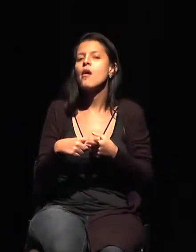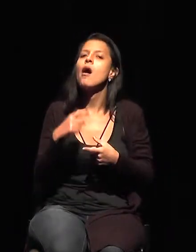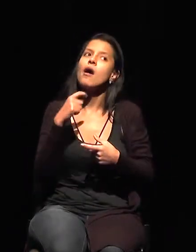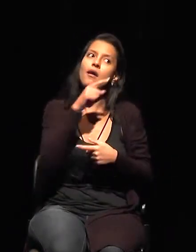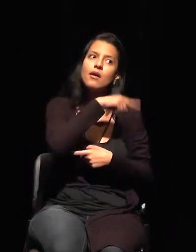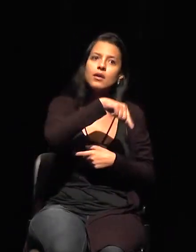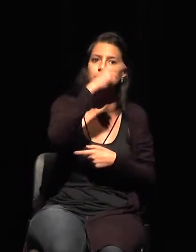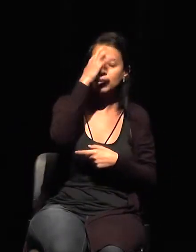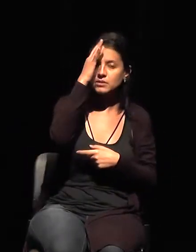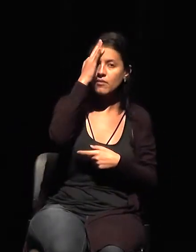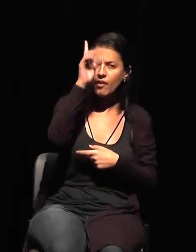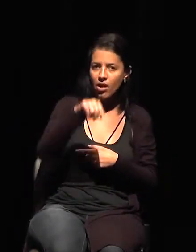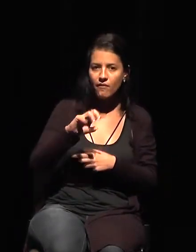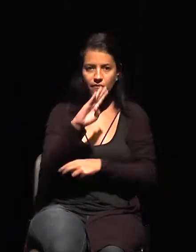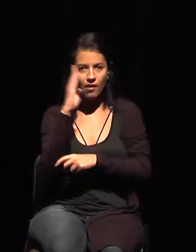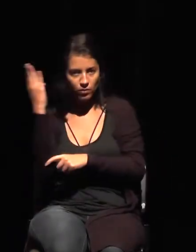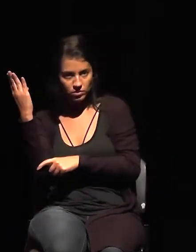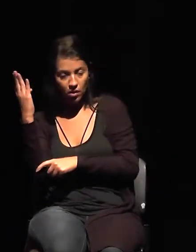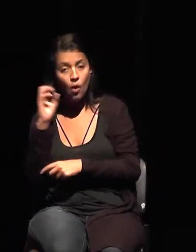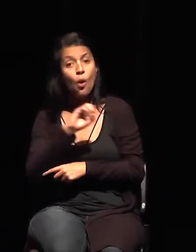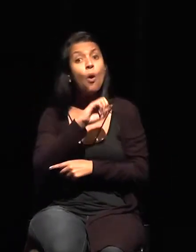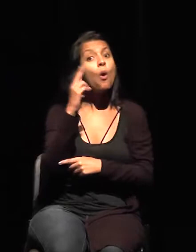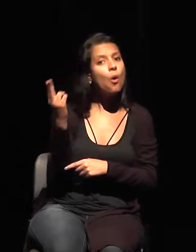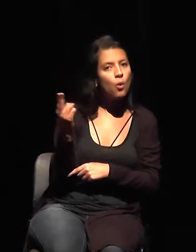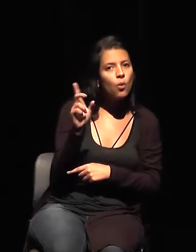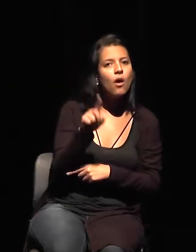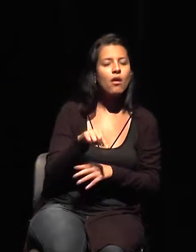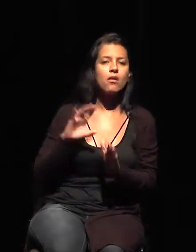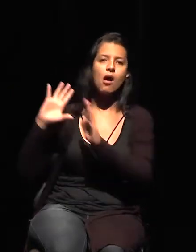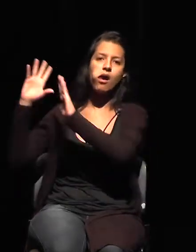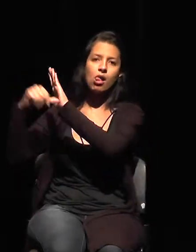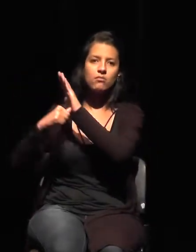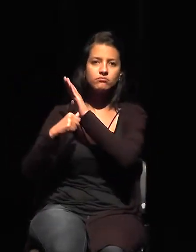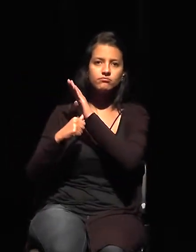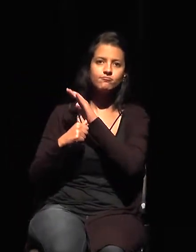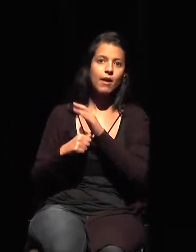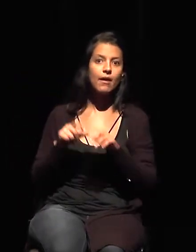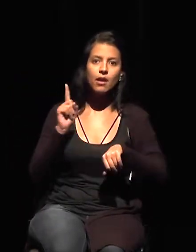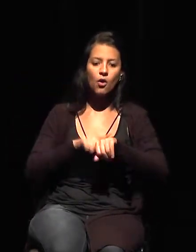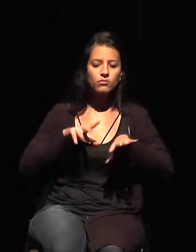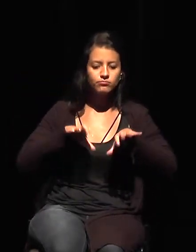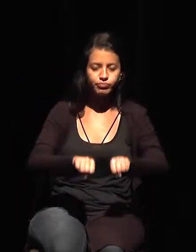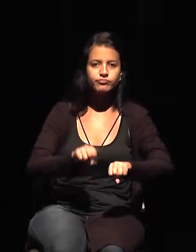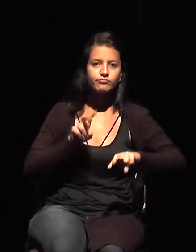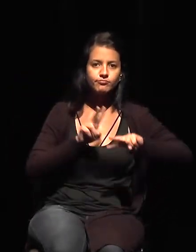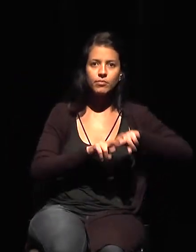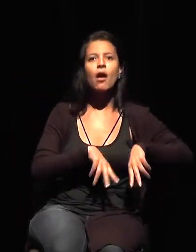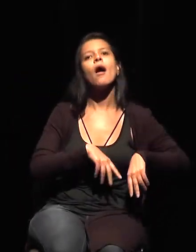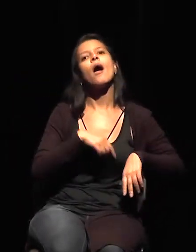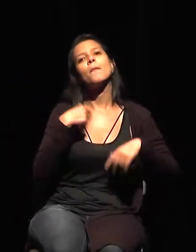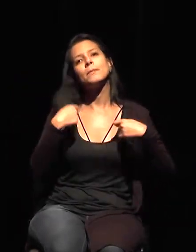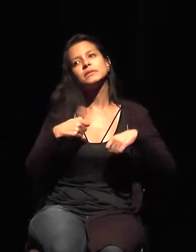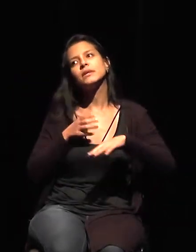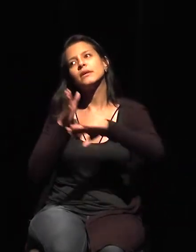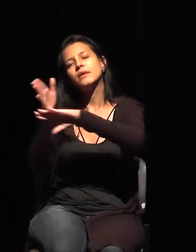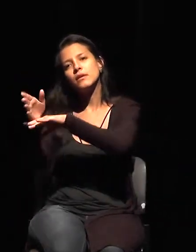robadas y fueron incautadas y tuve que hacer todo lo posible para recuperarla.